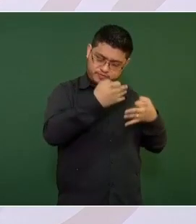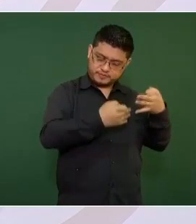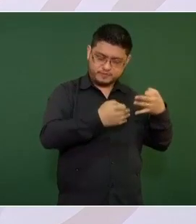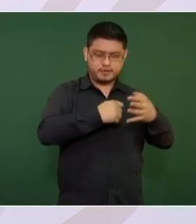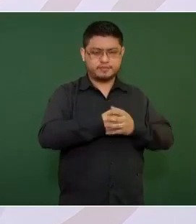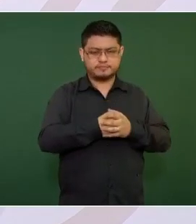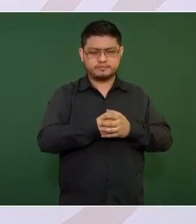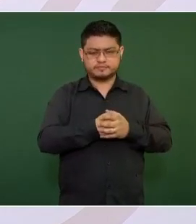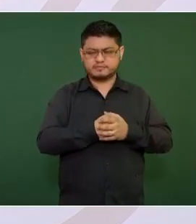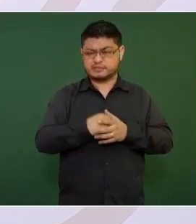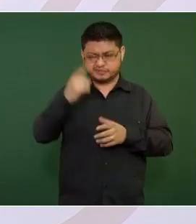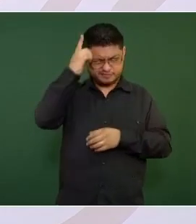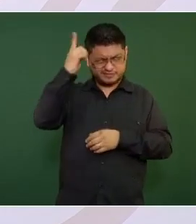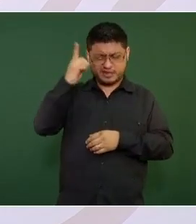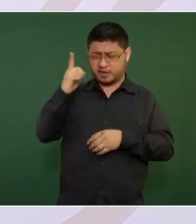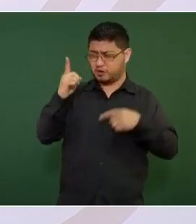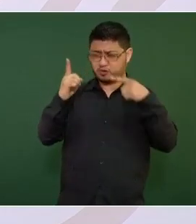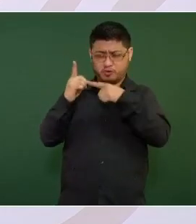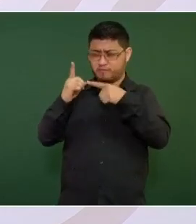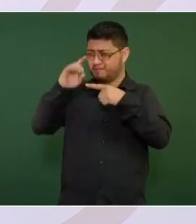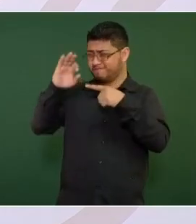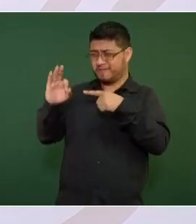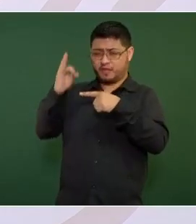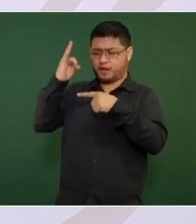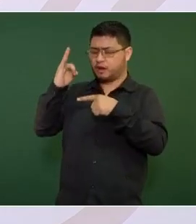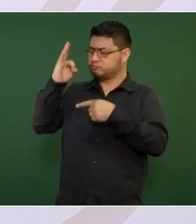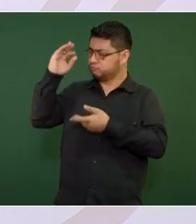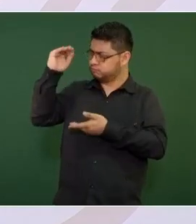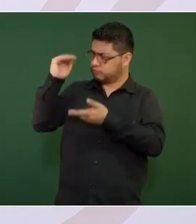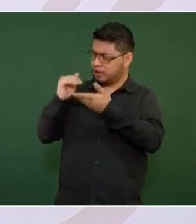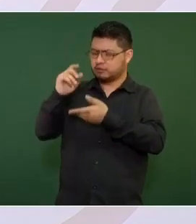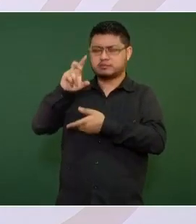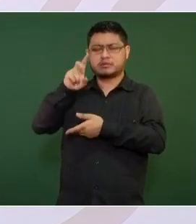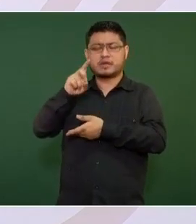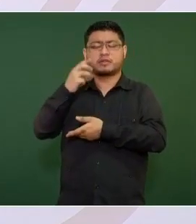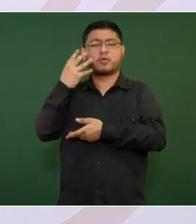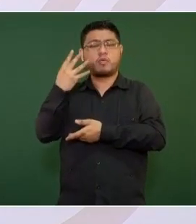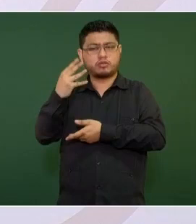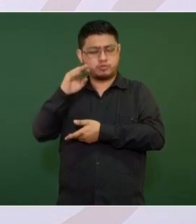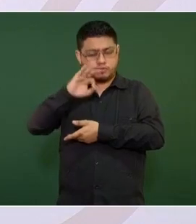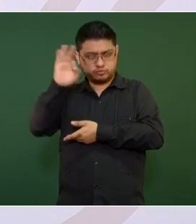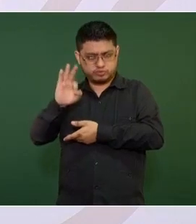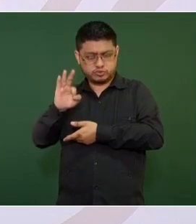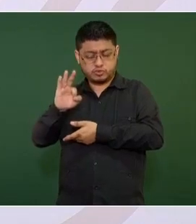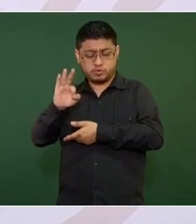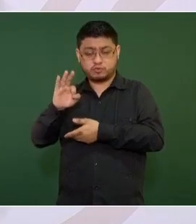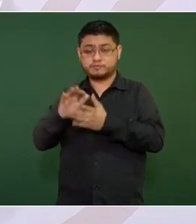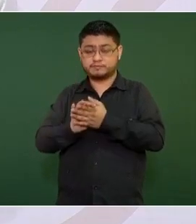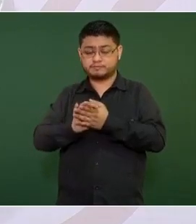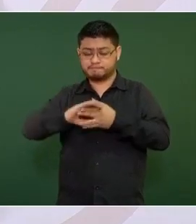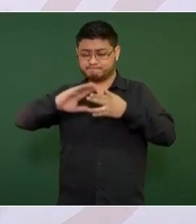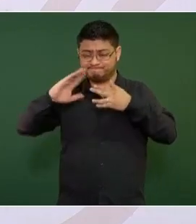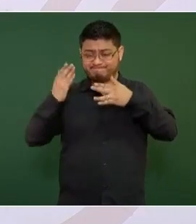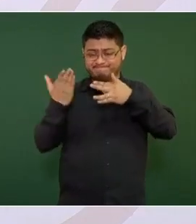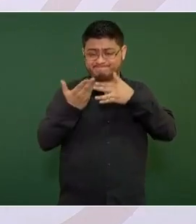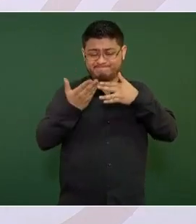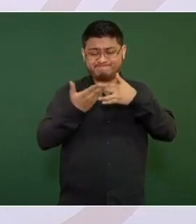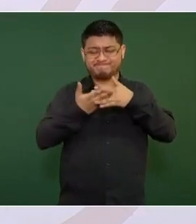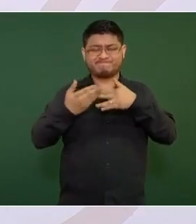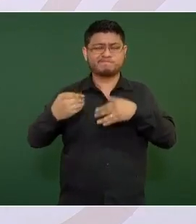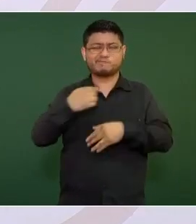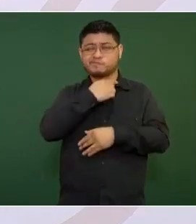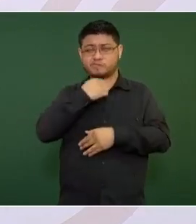Federal se han reducido en 24 por ciento, el homicidio en 17 por ciento,